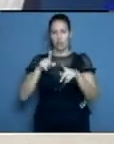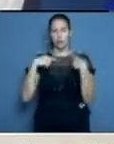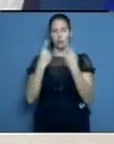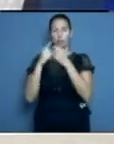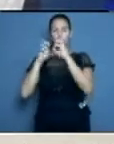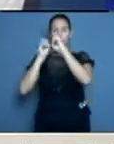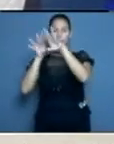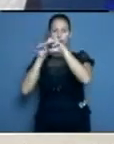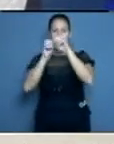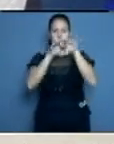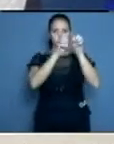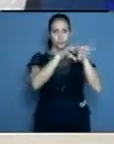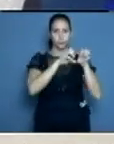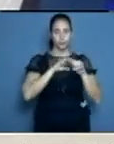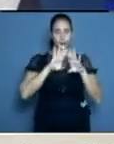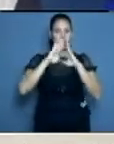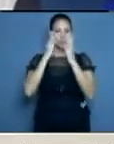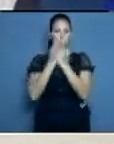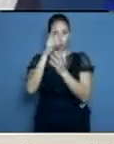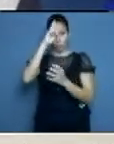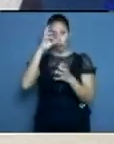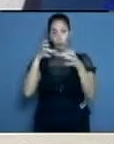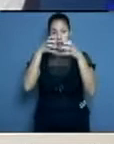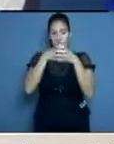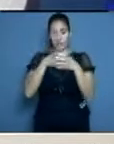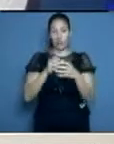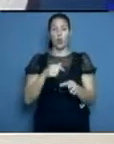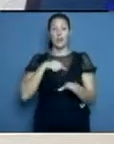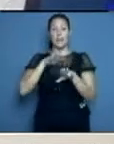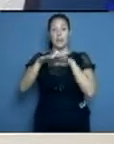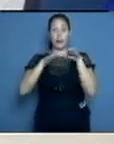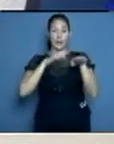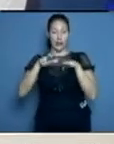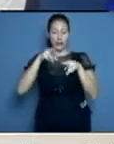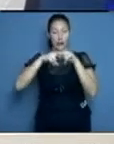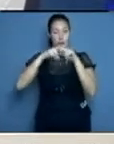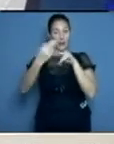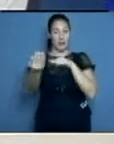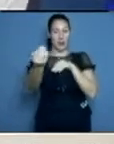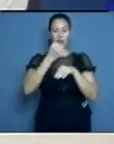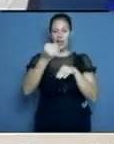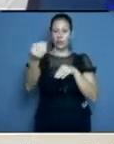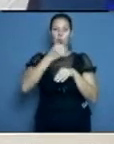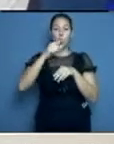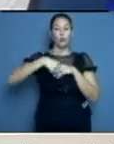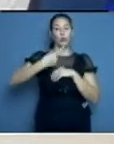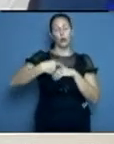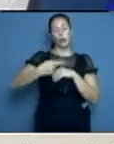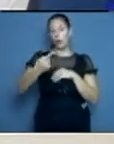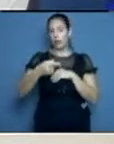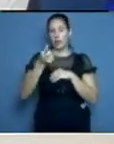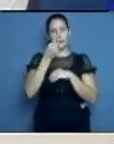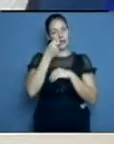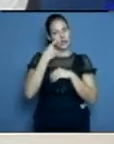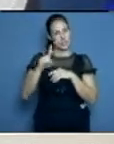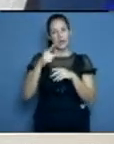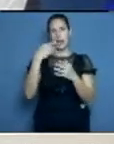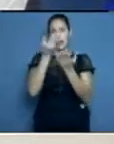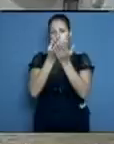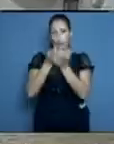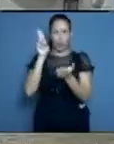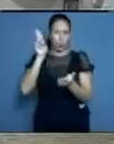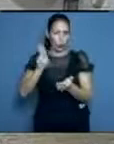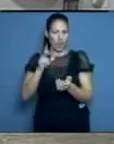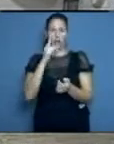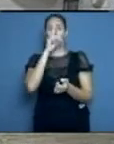teniendo el aseguramiento del país de que en los próximos días nos va a seguir entrando test y nos van a seguir entrando medicamentos necesarios para la atención